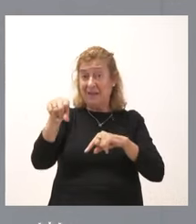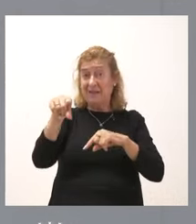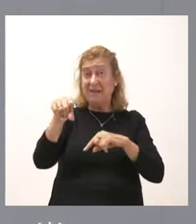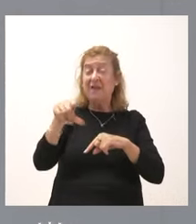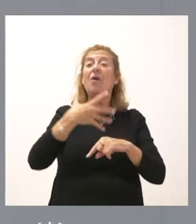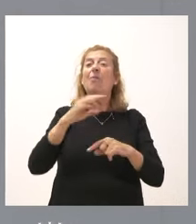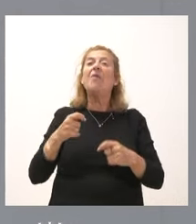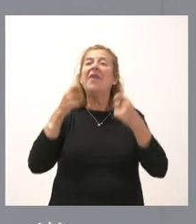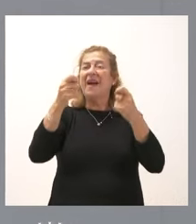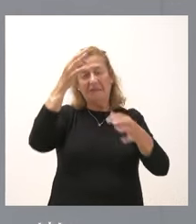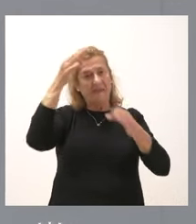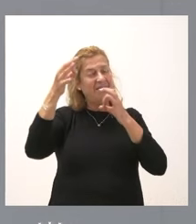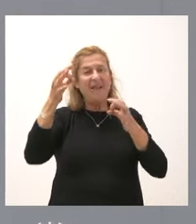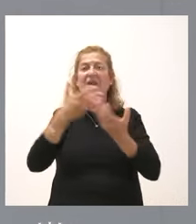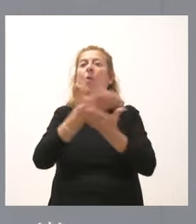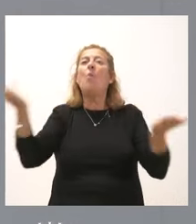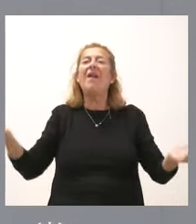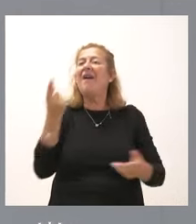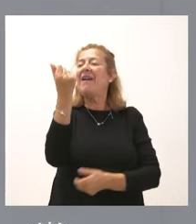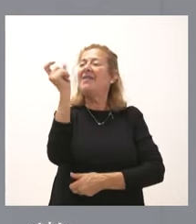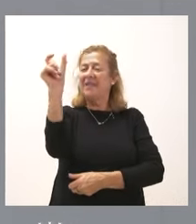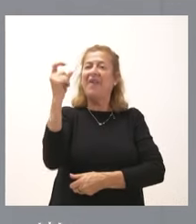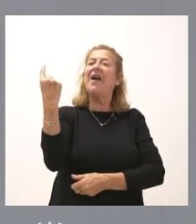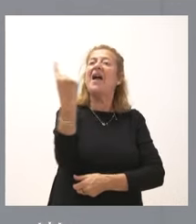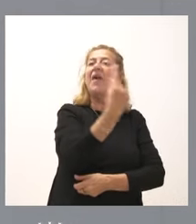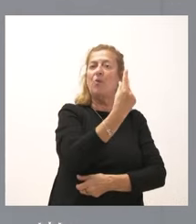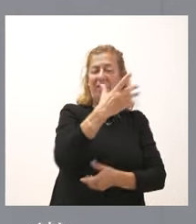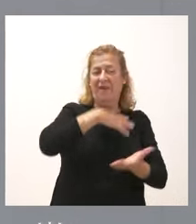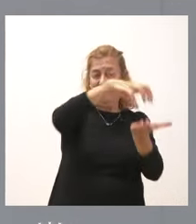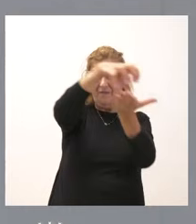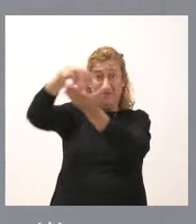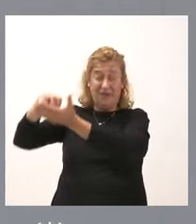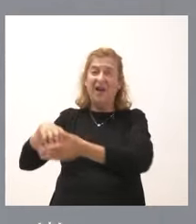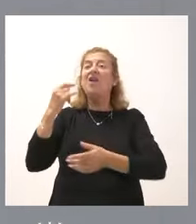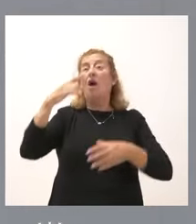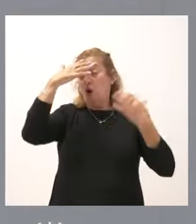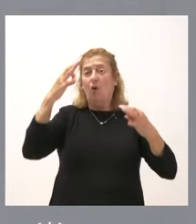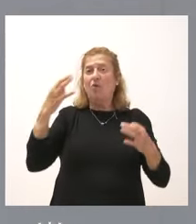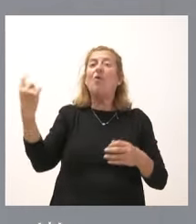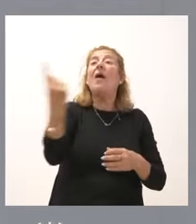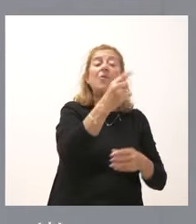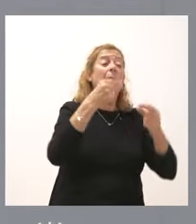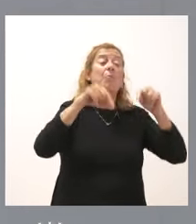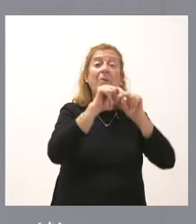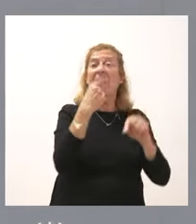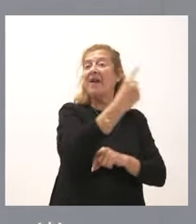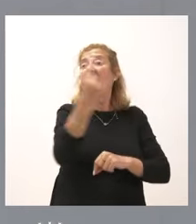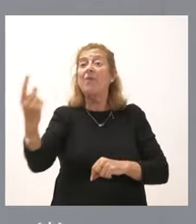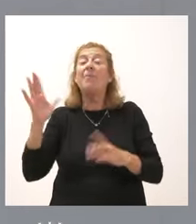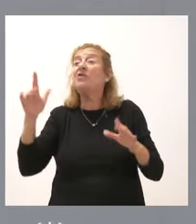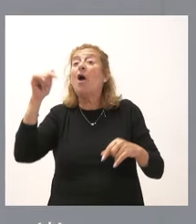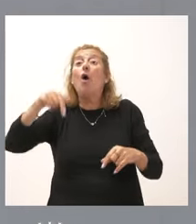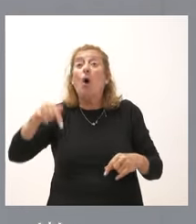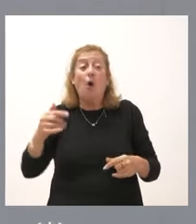podremos dar con detalle cuál es la cantidad de cada una de las explotaciones y, lógicamente, la cantidad provincia a provincia, pero si hoy lo